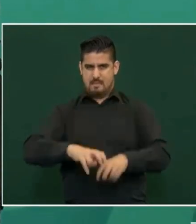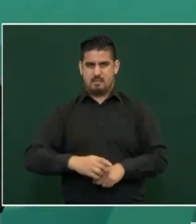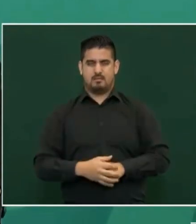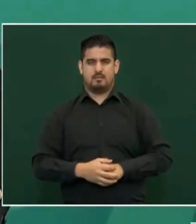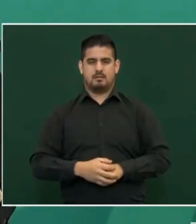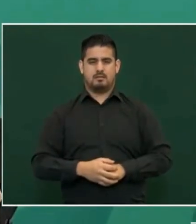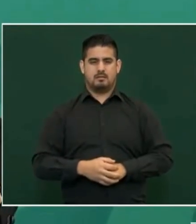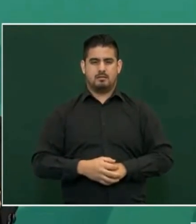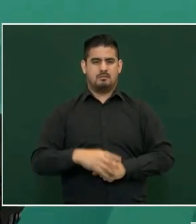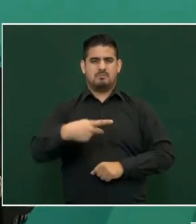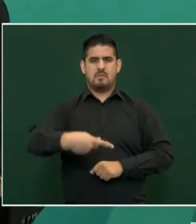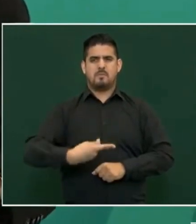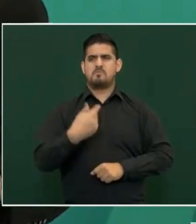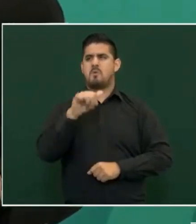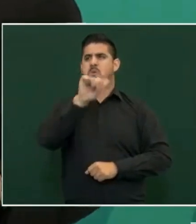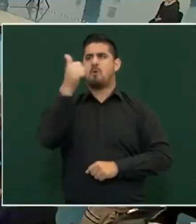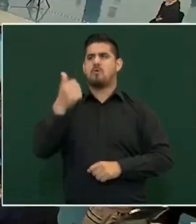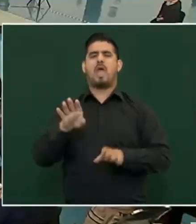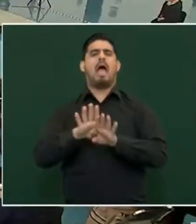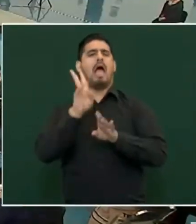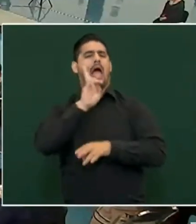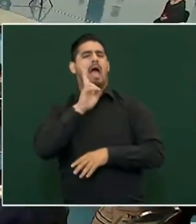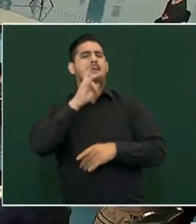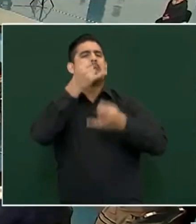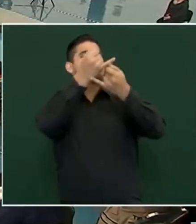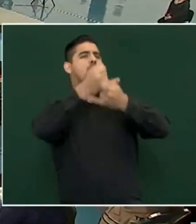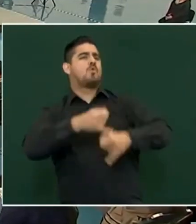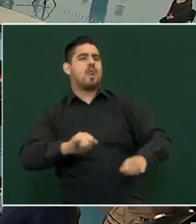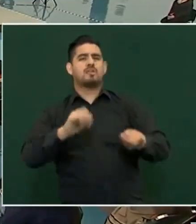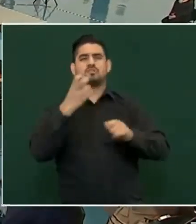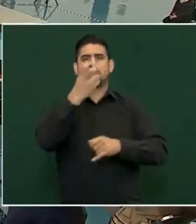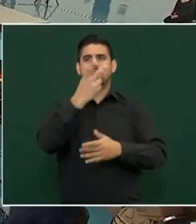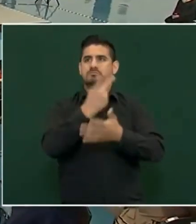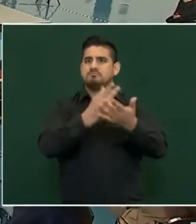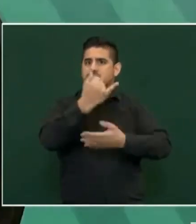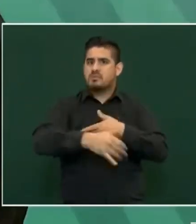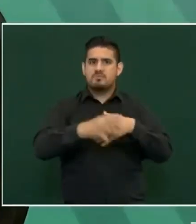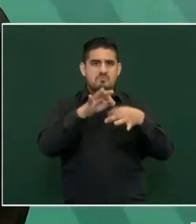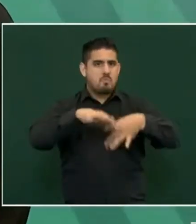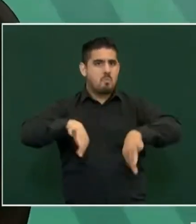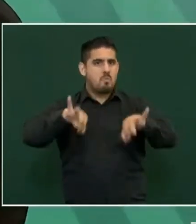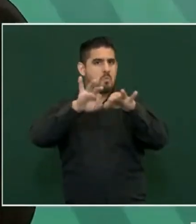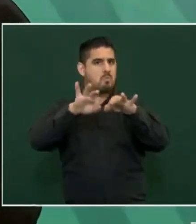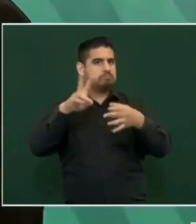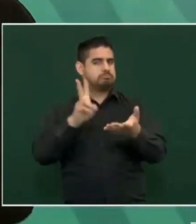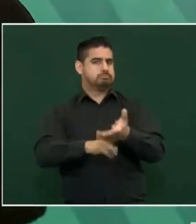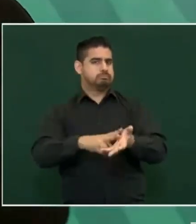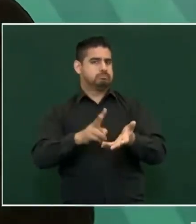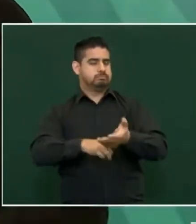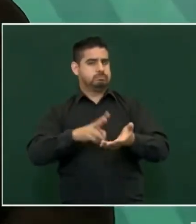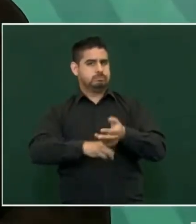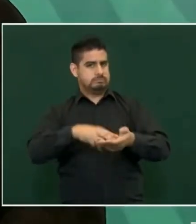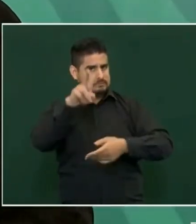No me preguntaban sobre la inauguración de esto, es una gran obra, sino, oiga,